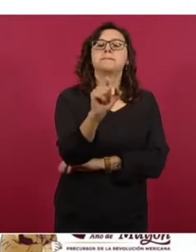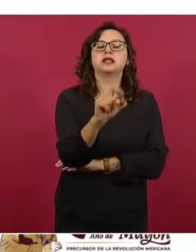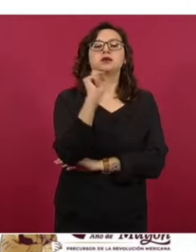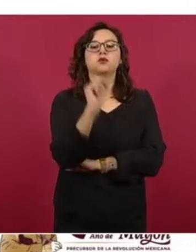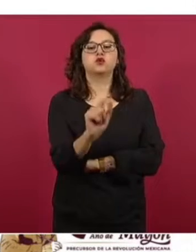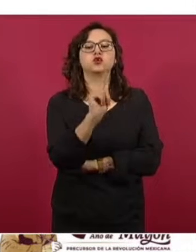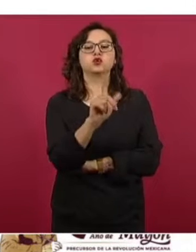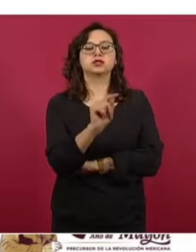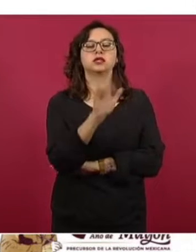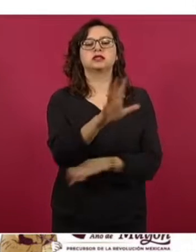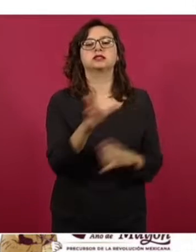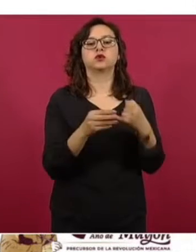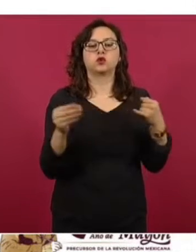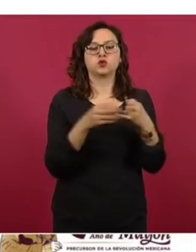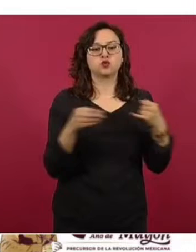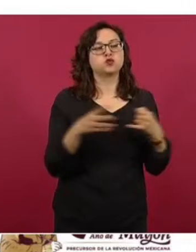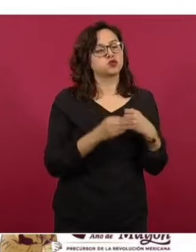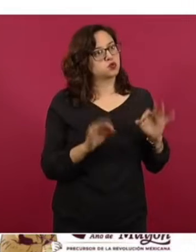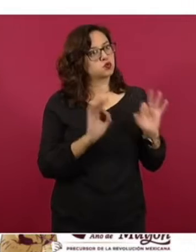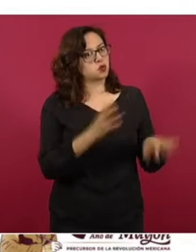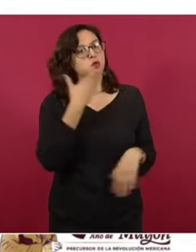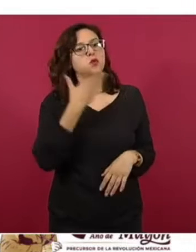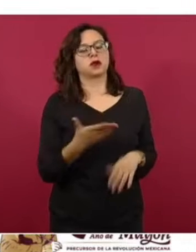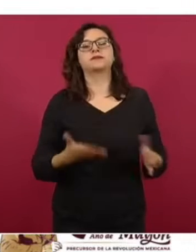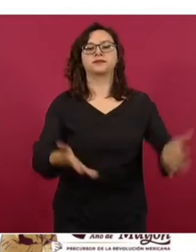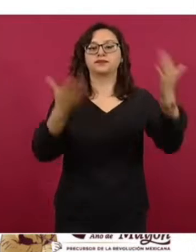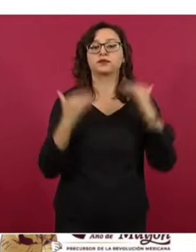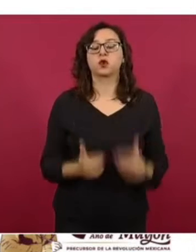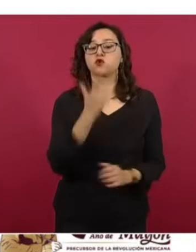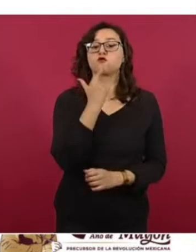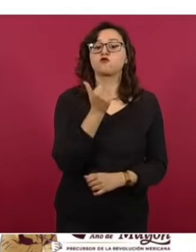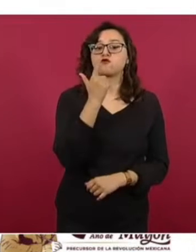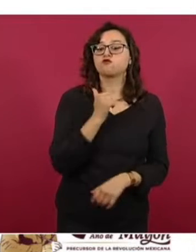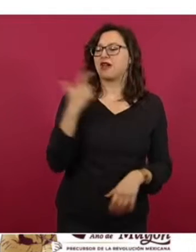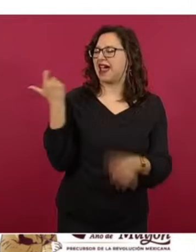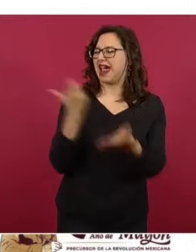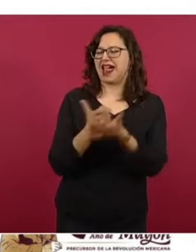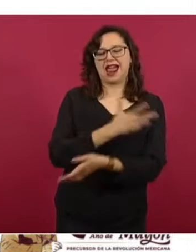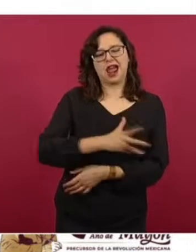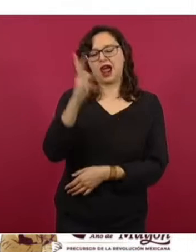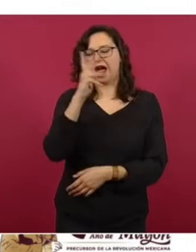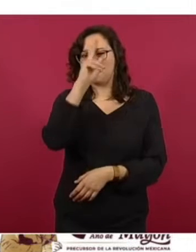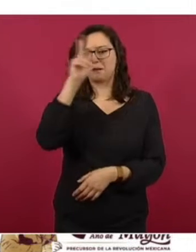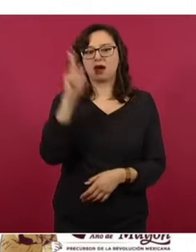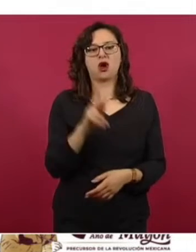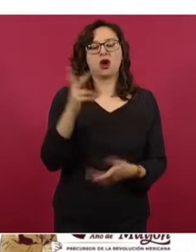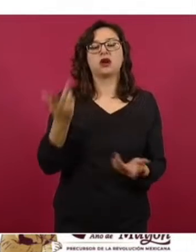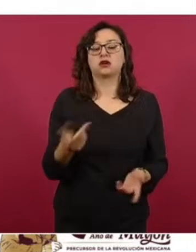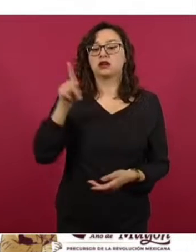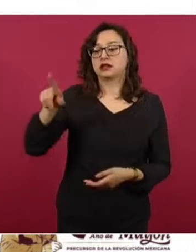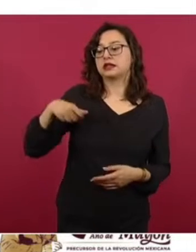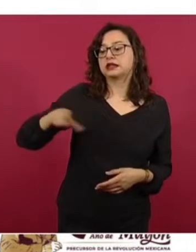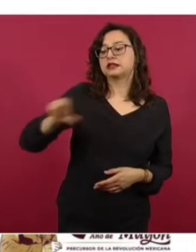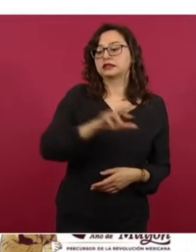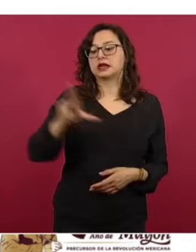precio al público. Y otra vez BP, la más alta para la Premium, esta vez en Benito Juárez, en Quintana